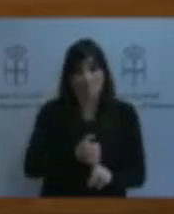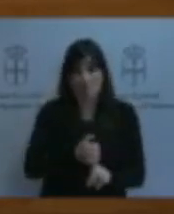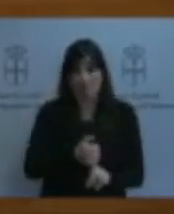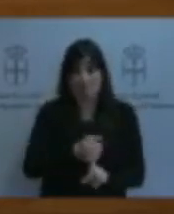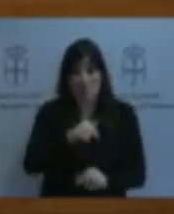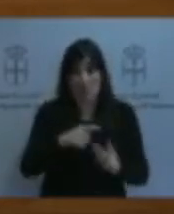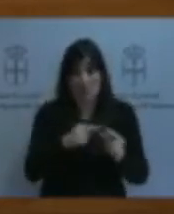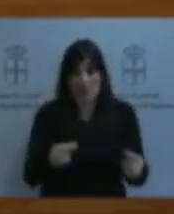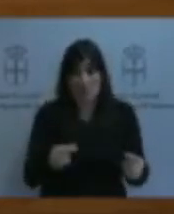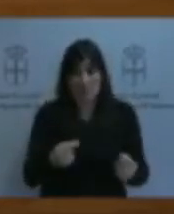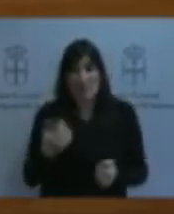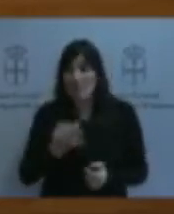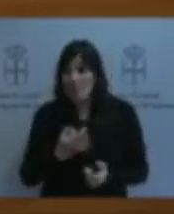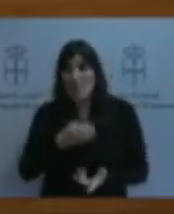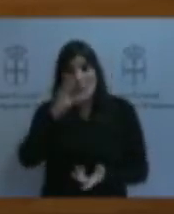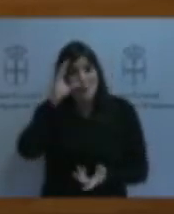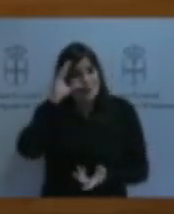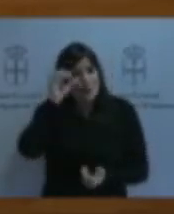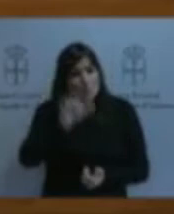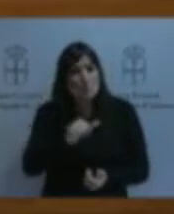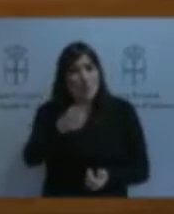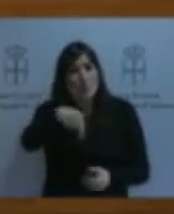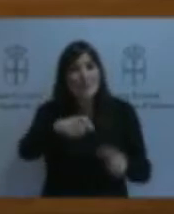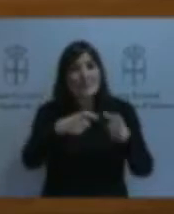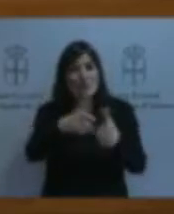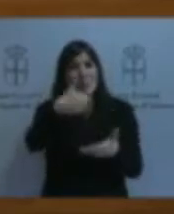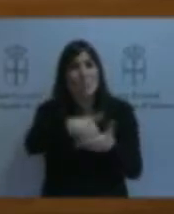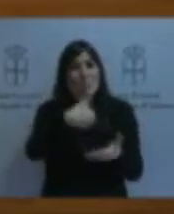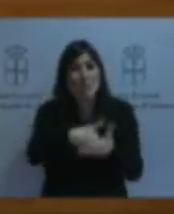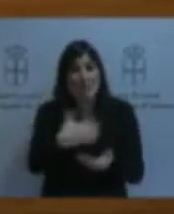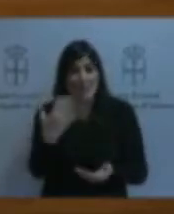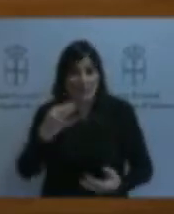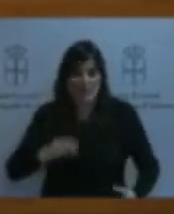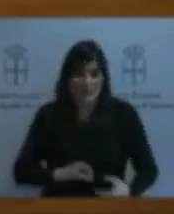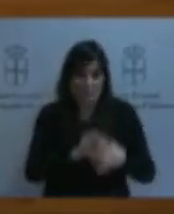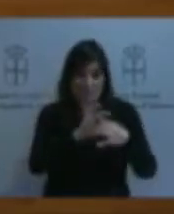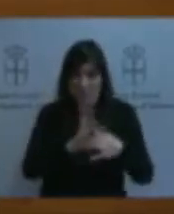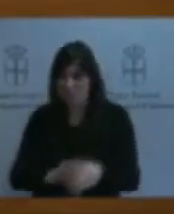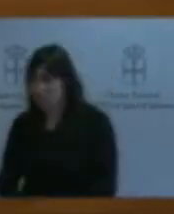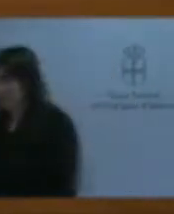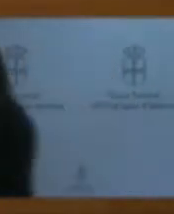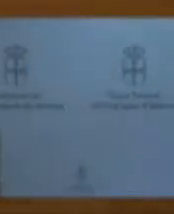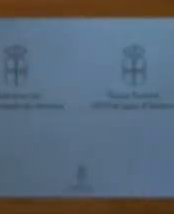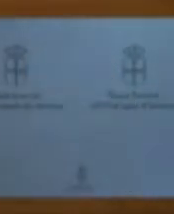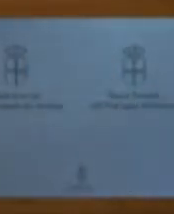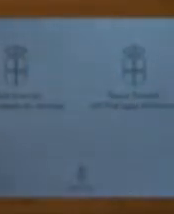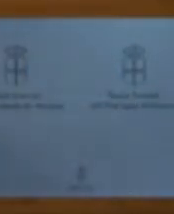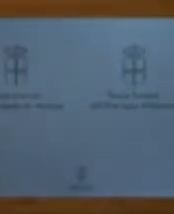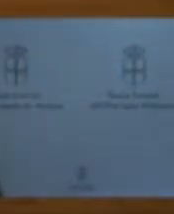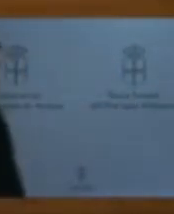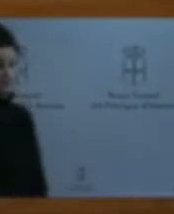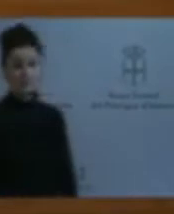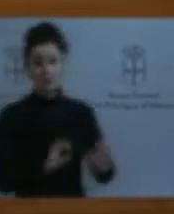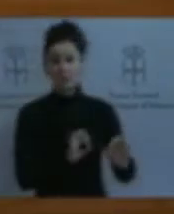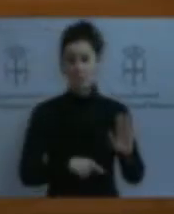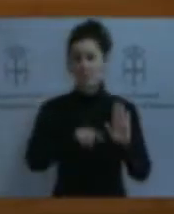peticiones del sector al respecto y dotarlas en primer orden a este sector artesanal de los